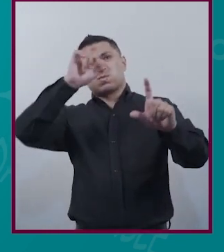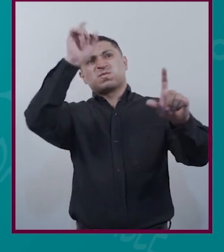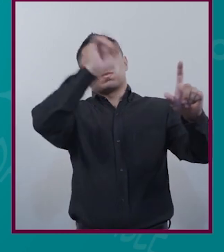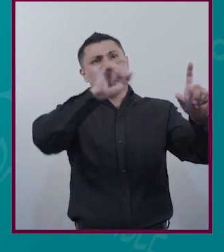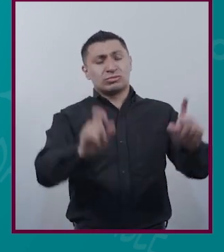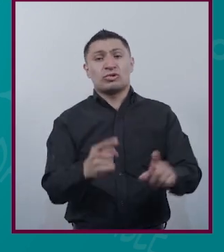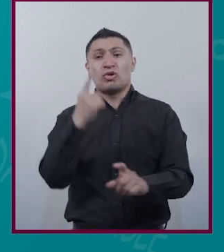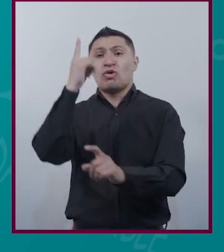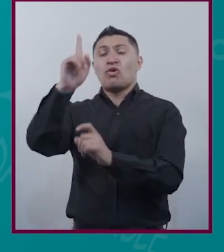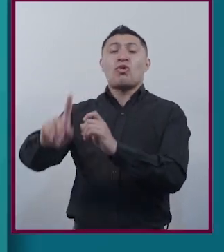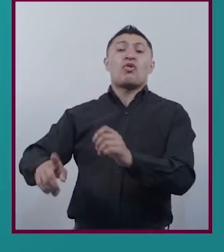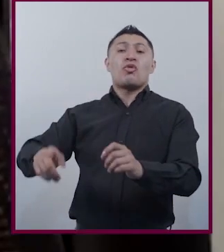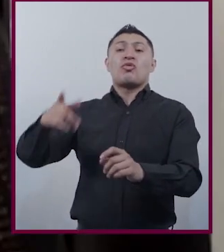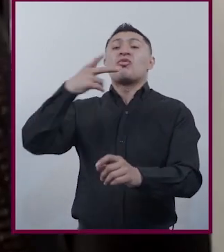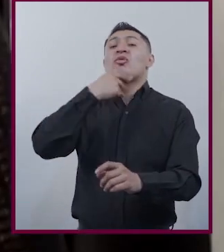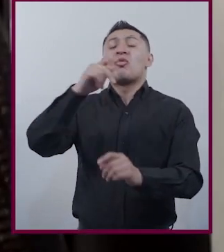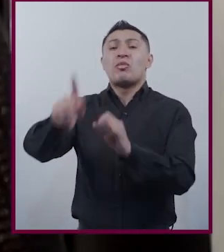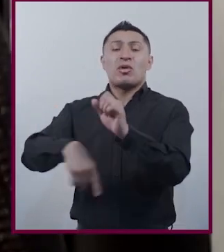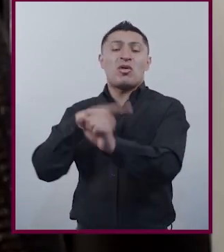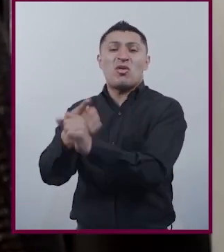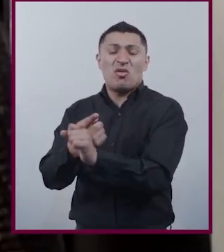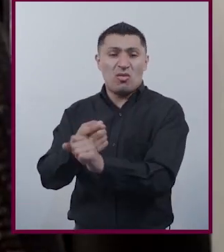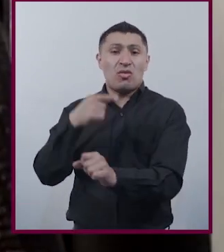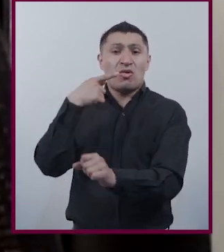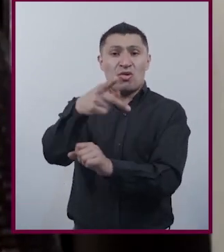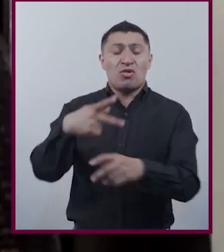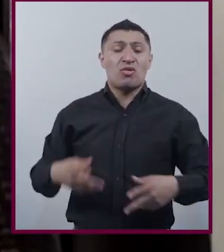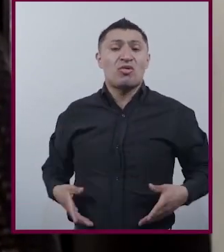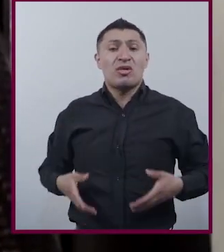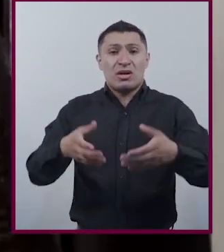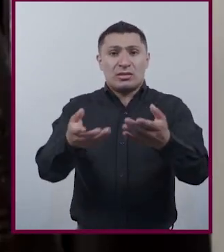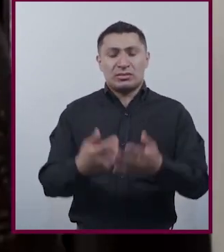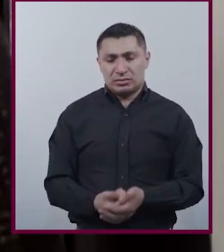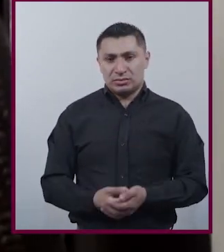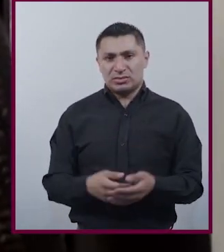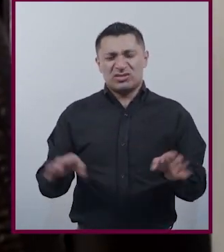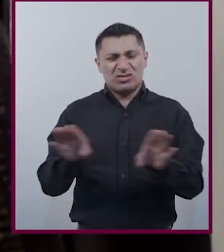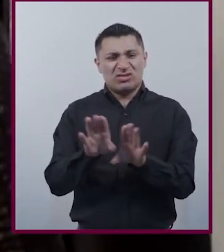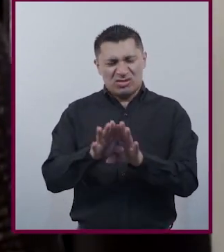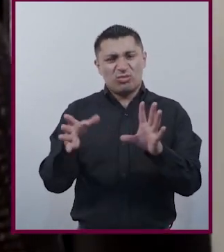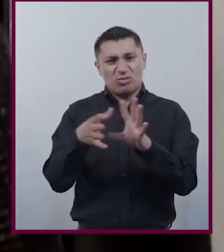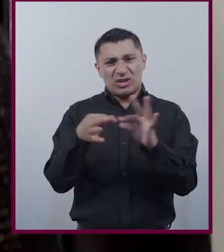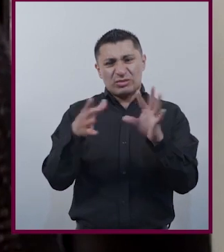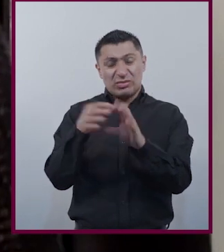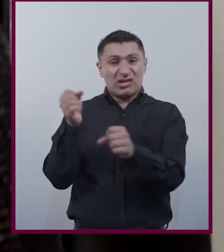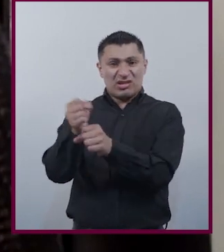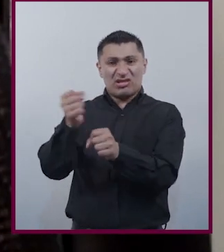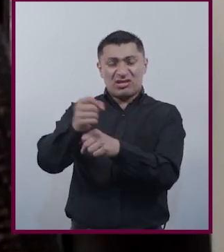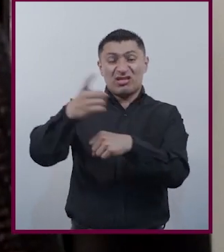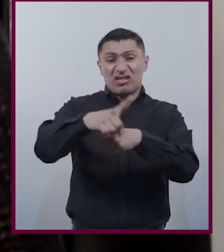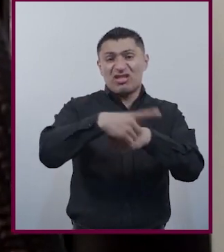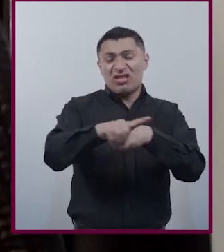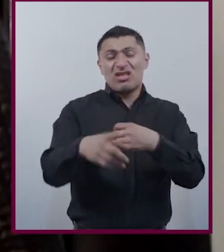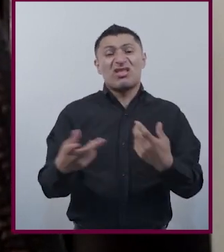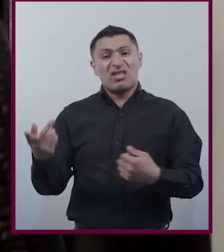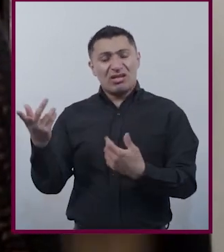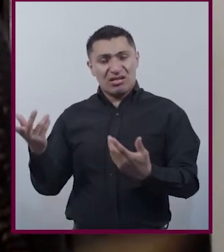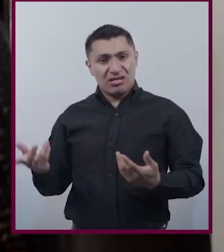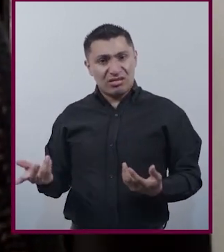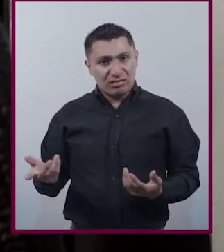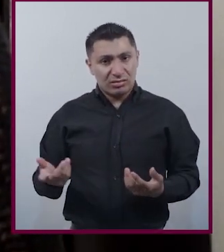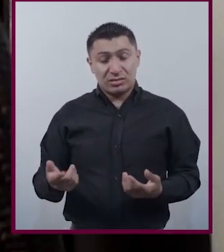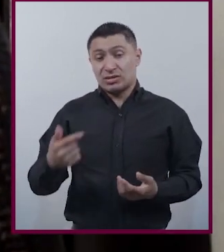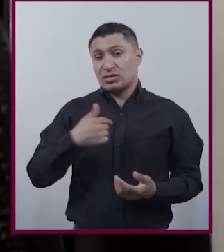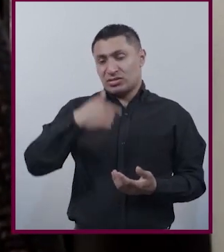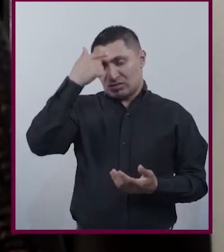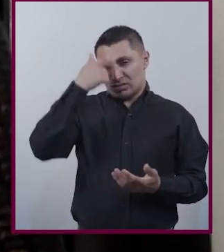un violador En tu camino? Pues bueno El análisis Del espacio público Tiene todo que ver Con el feminismo Yo diría Que